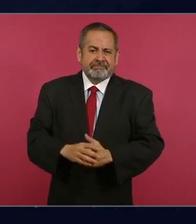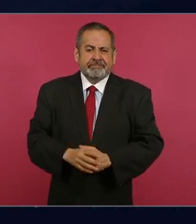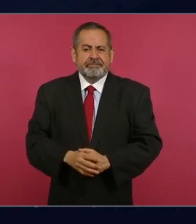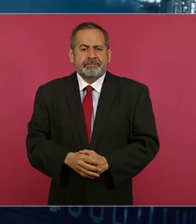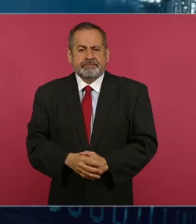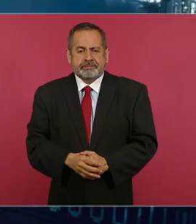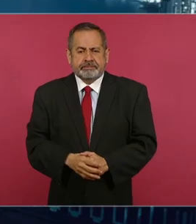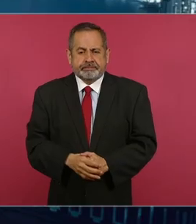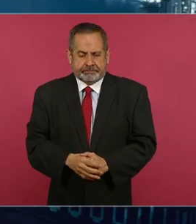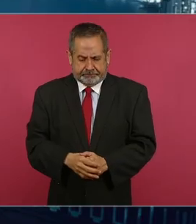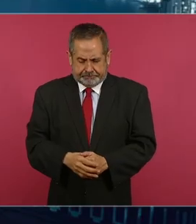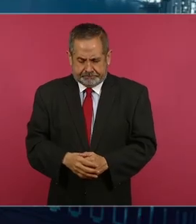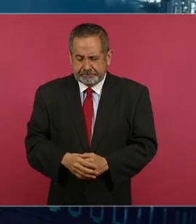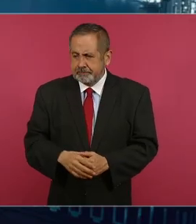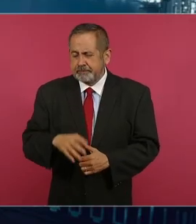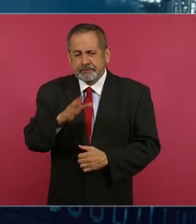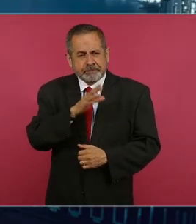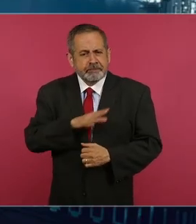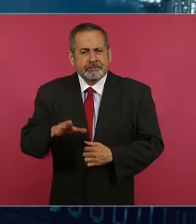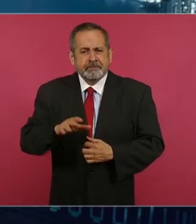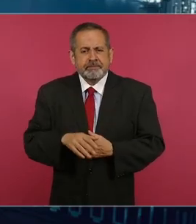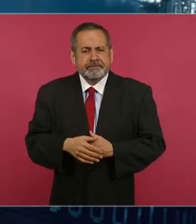Es una hazaña.